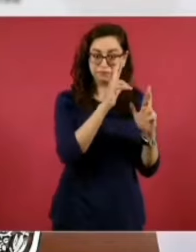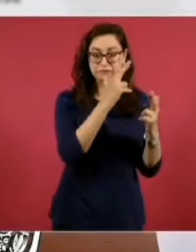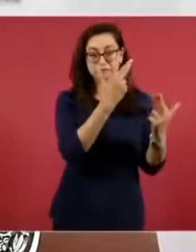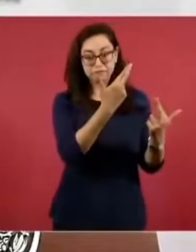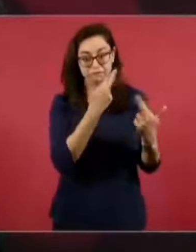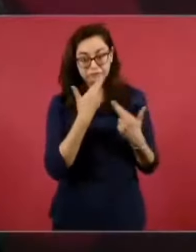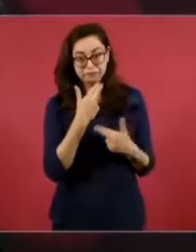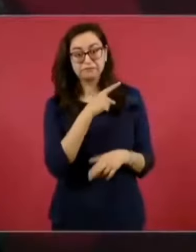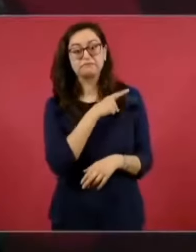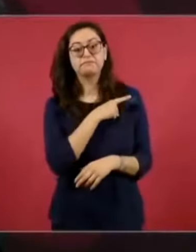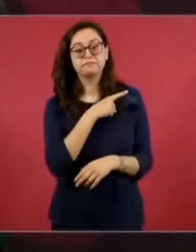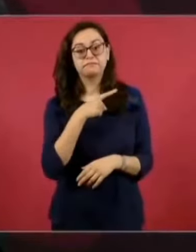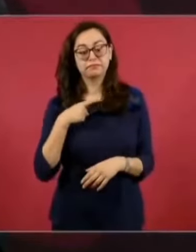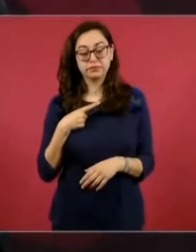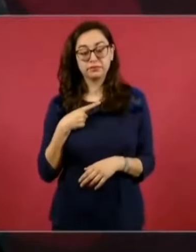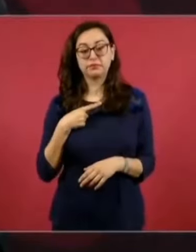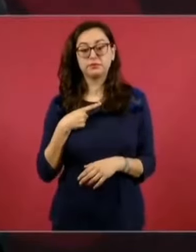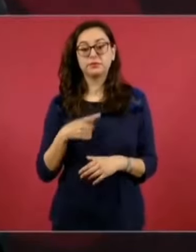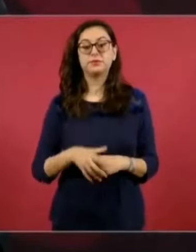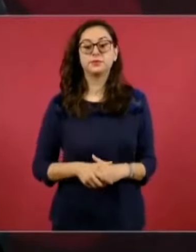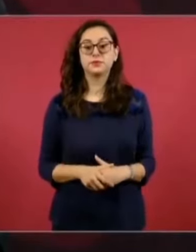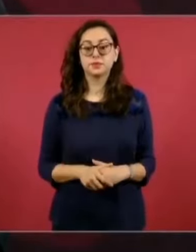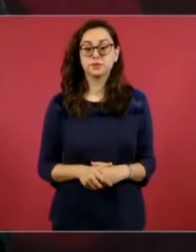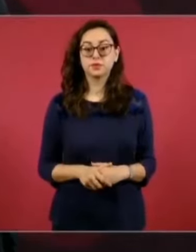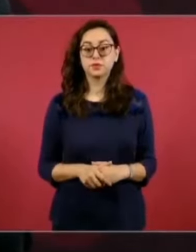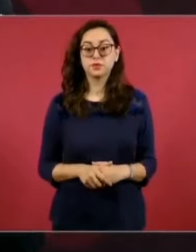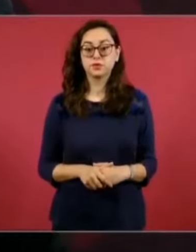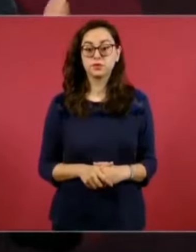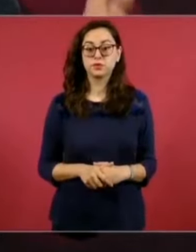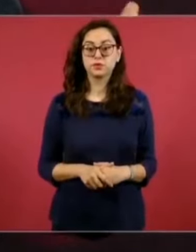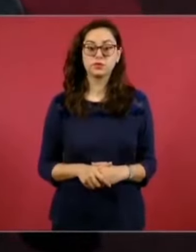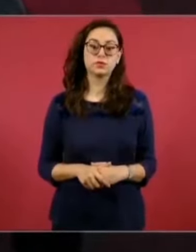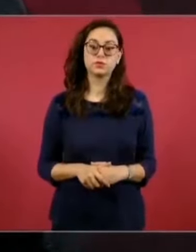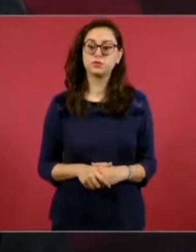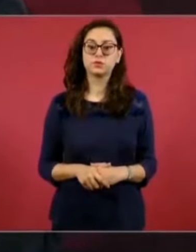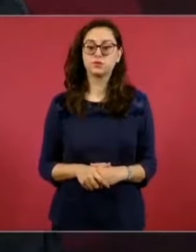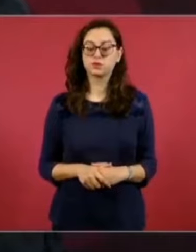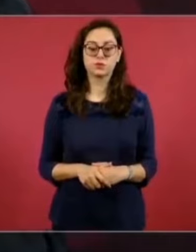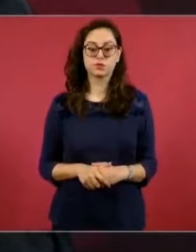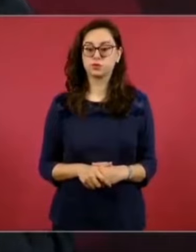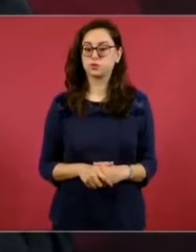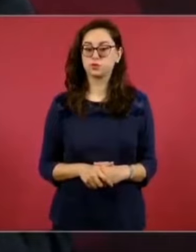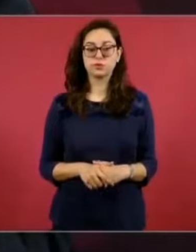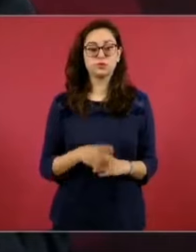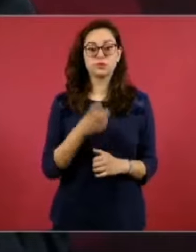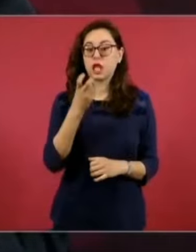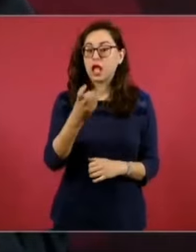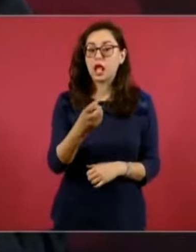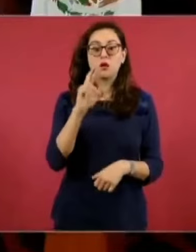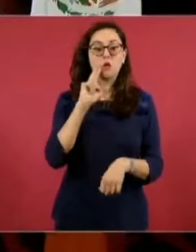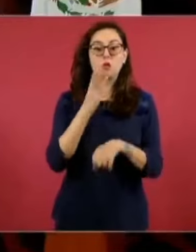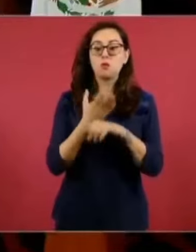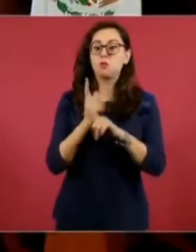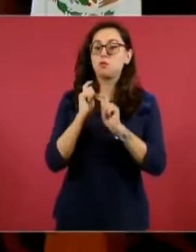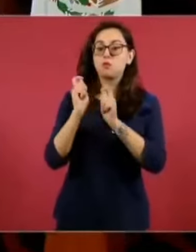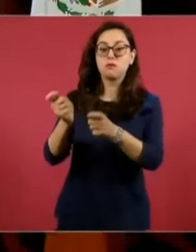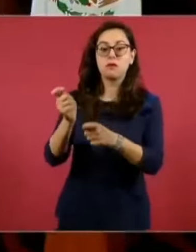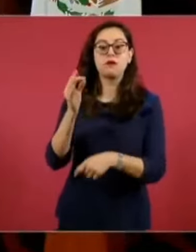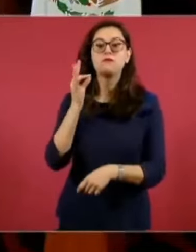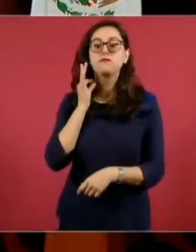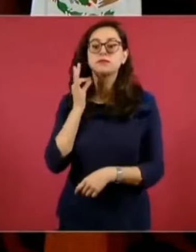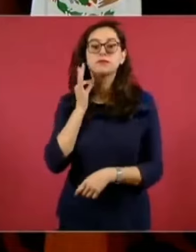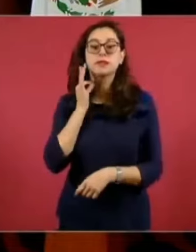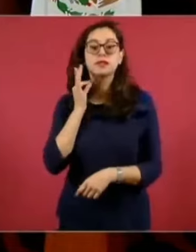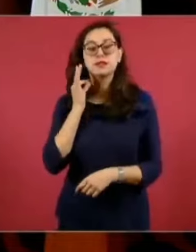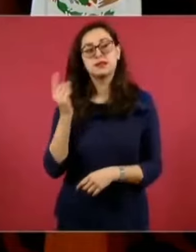no porque lo está viendo la fiscalía con el Departamento